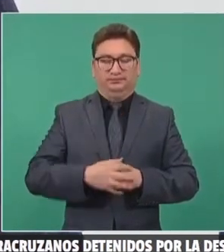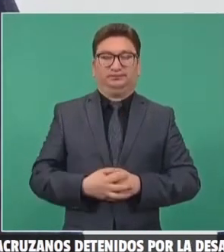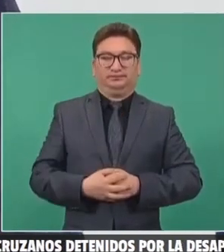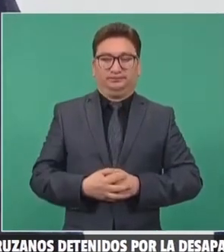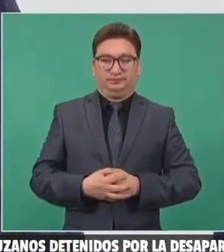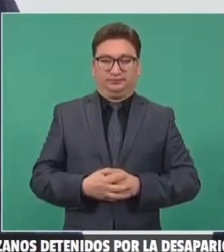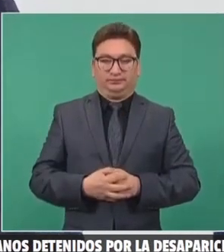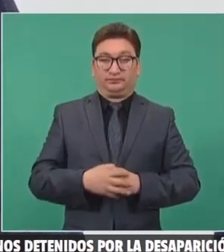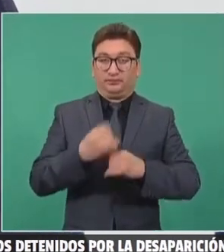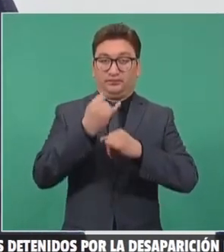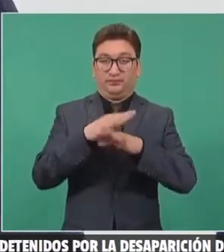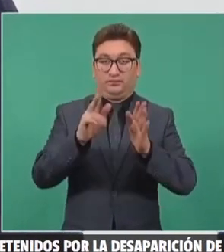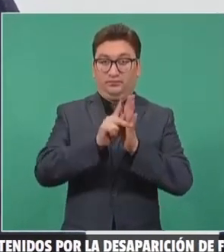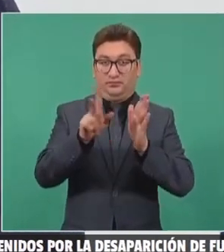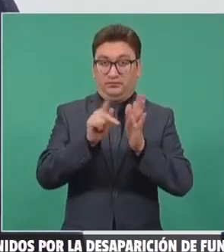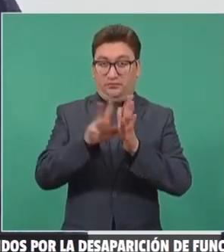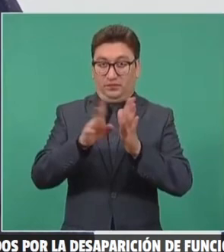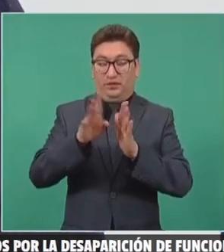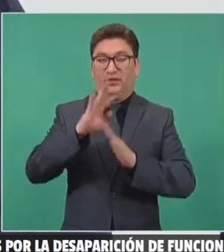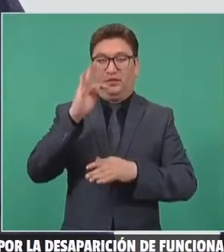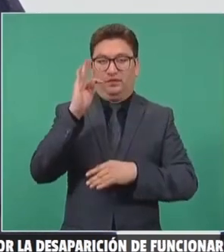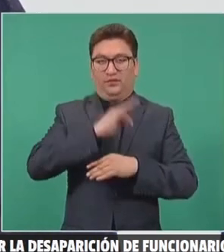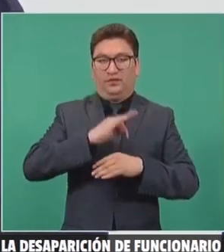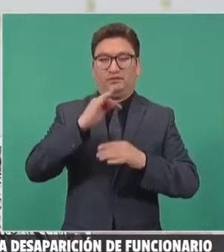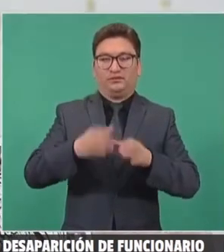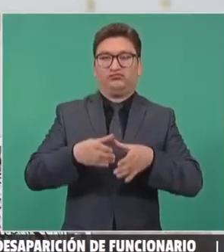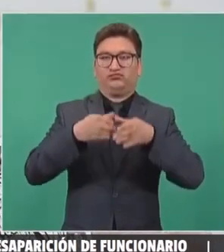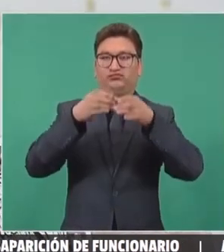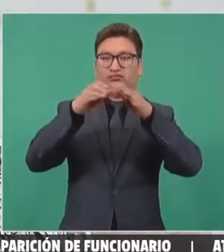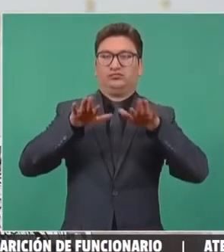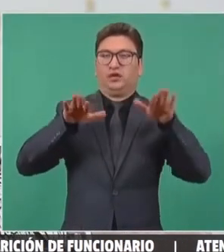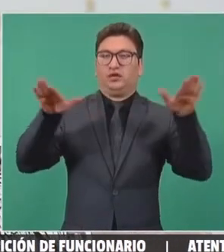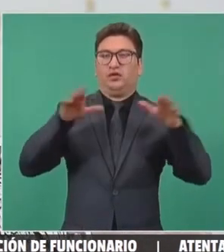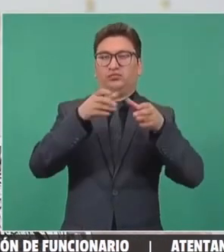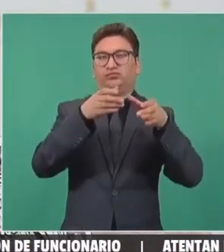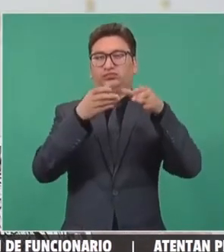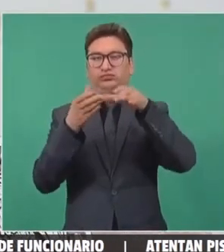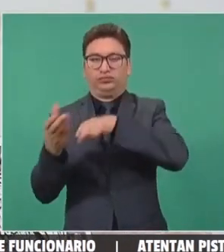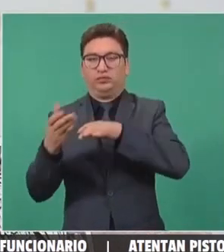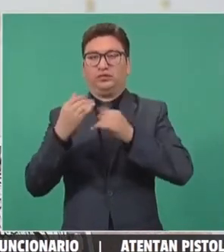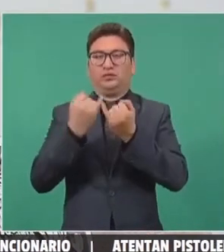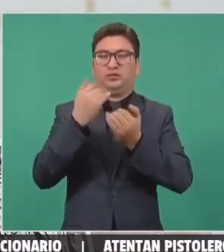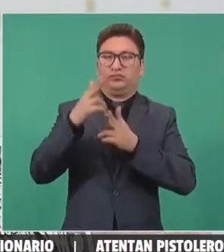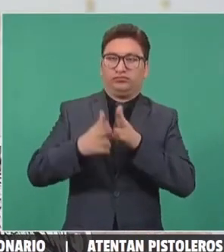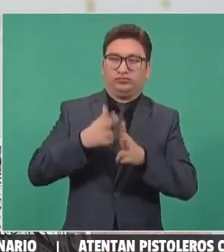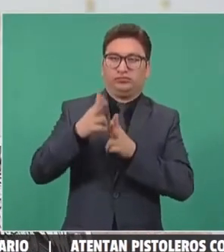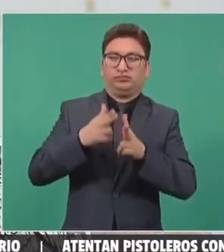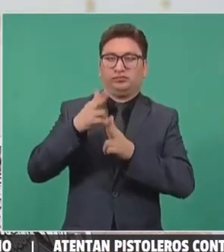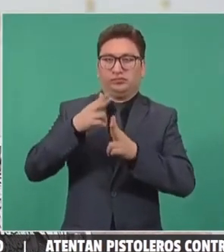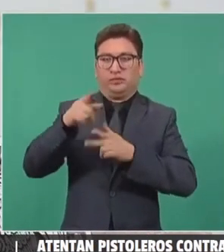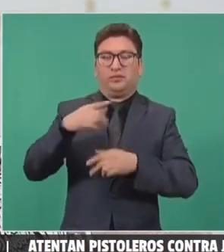Las notas falsas sobre la torre de control inclinada y del viaje en tren del presidente